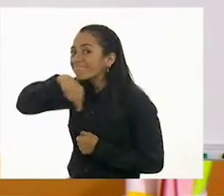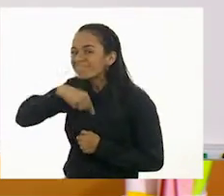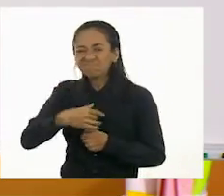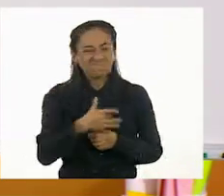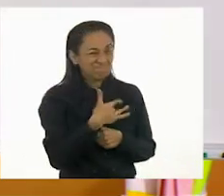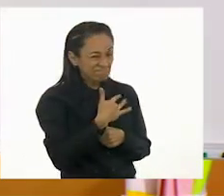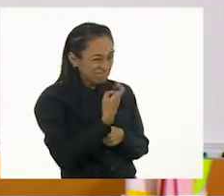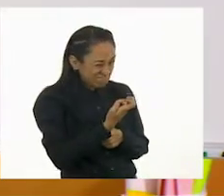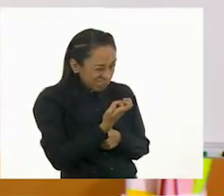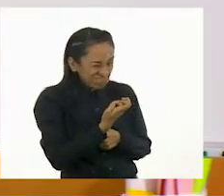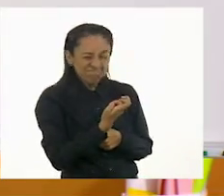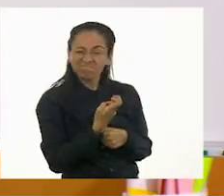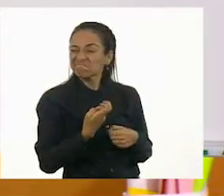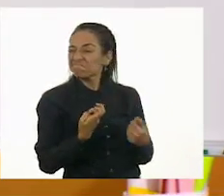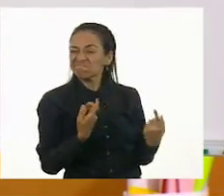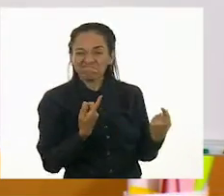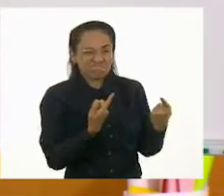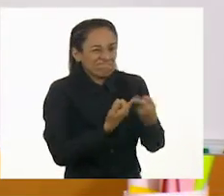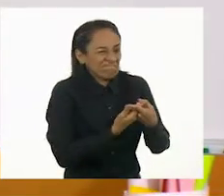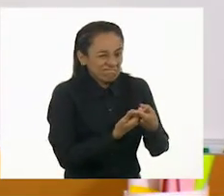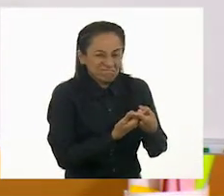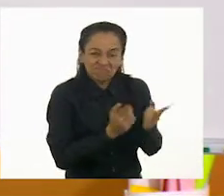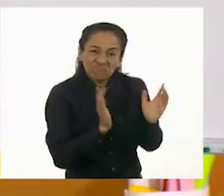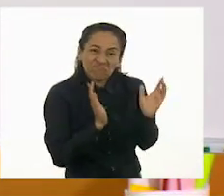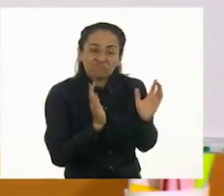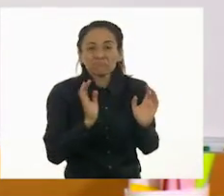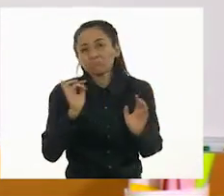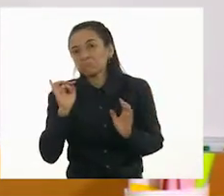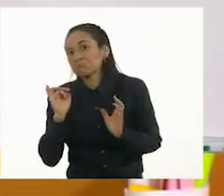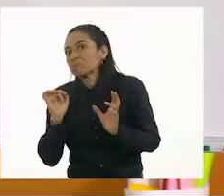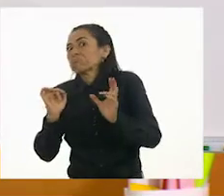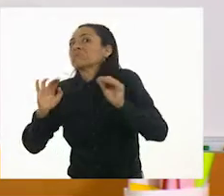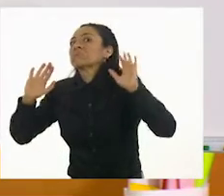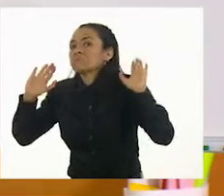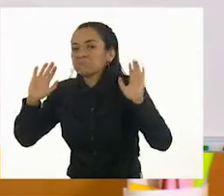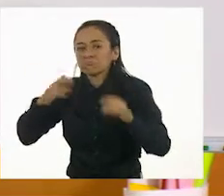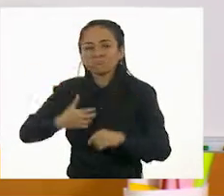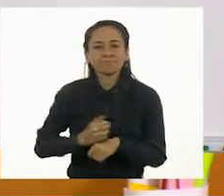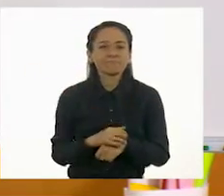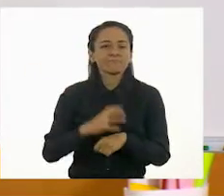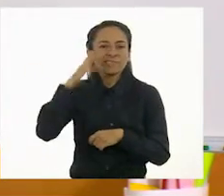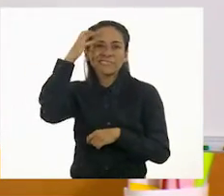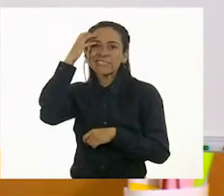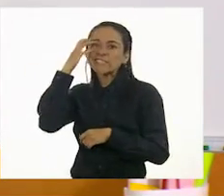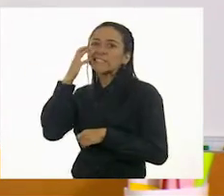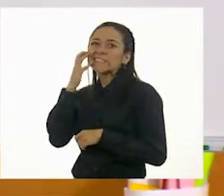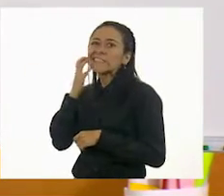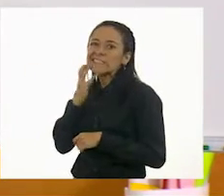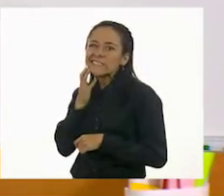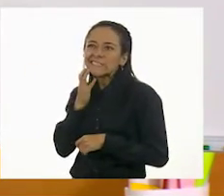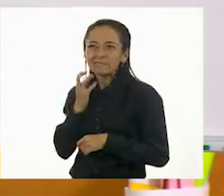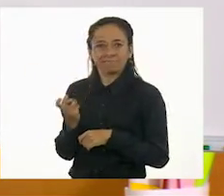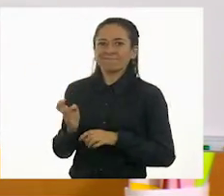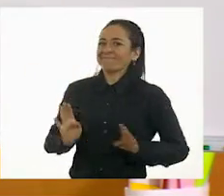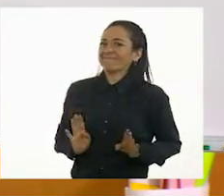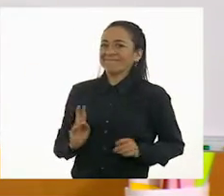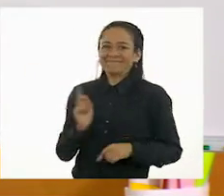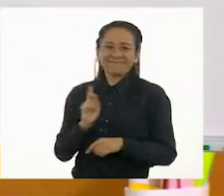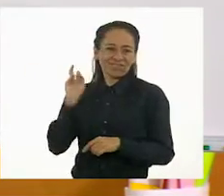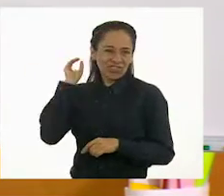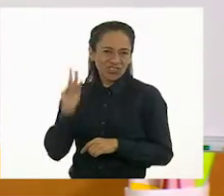Yo creo que este tampoco correspondería. O quizás sí, no sé. Un león. Este no correspondería.